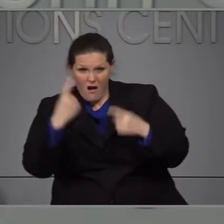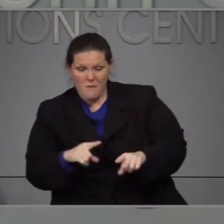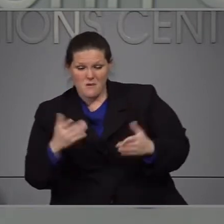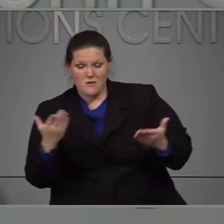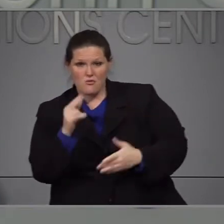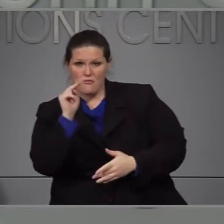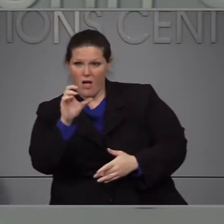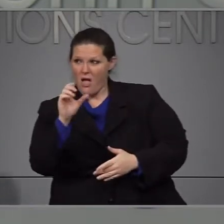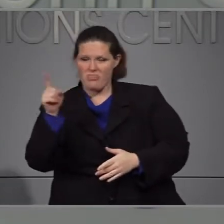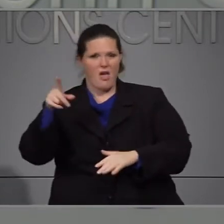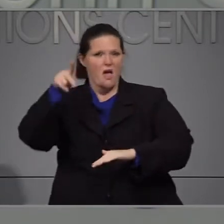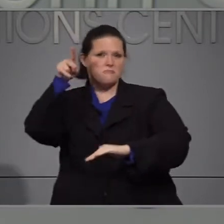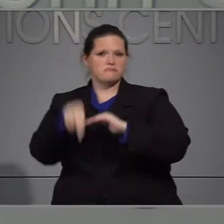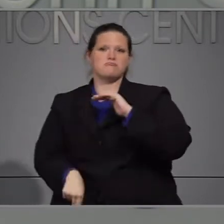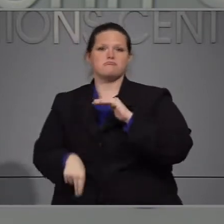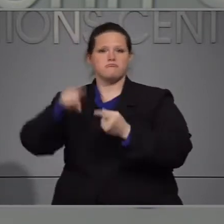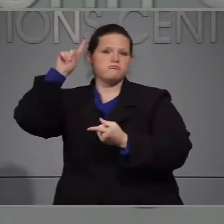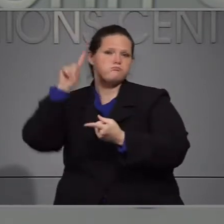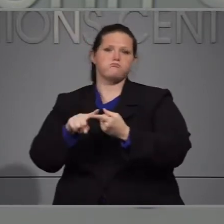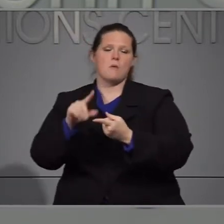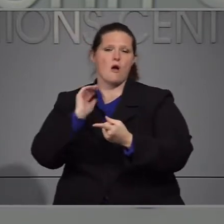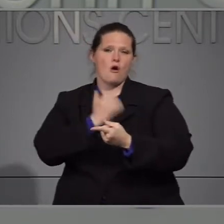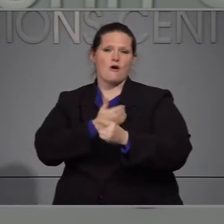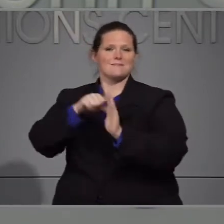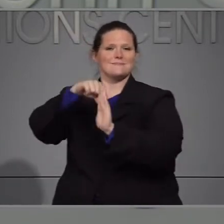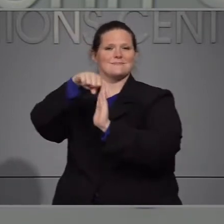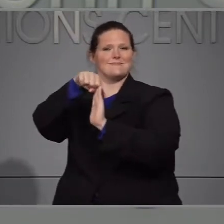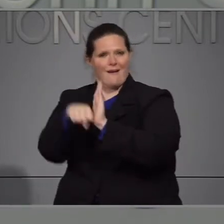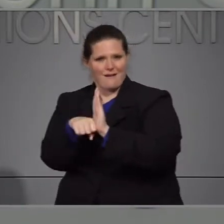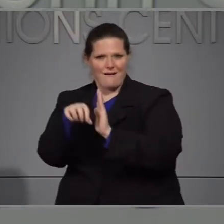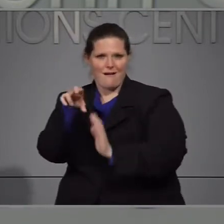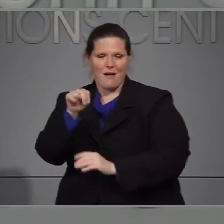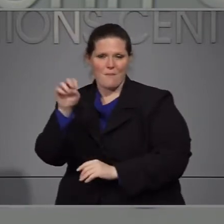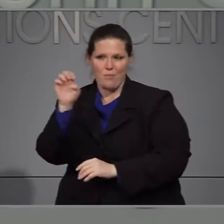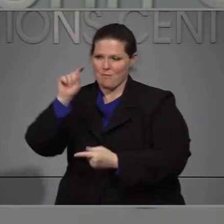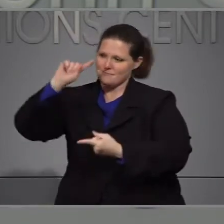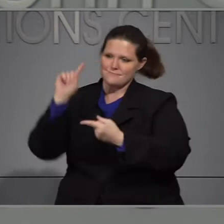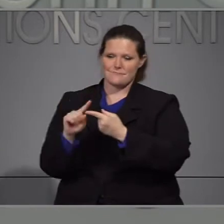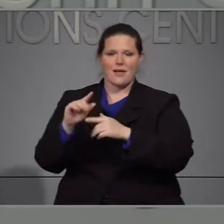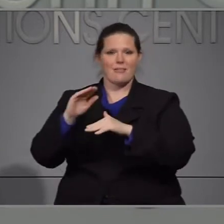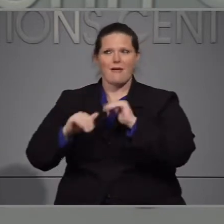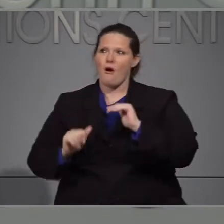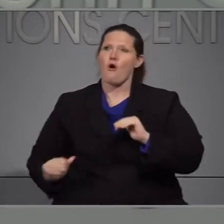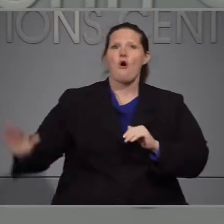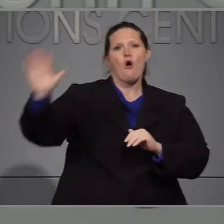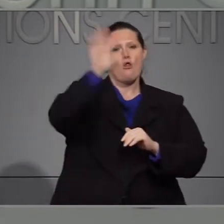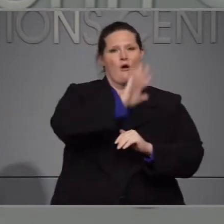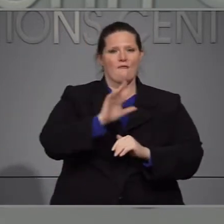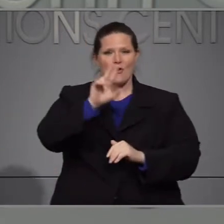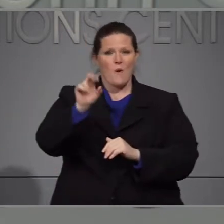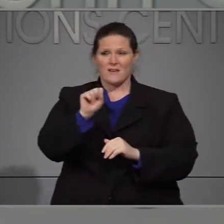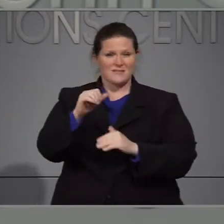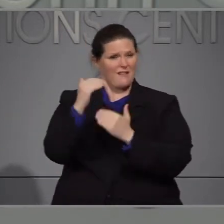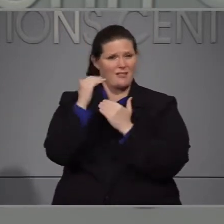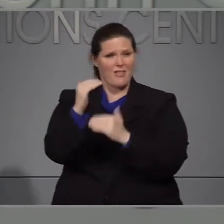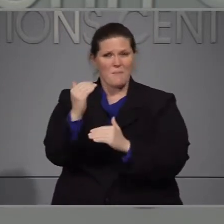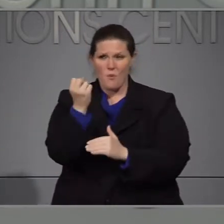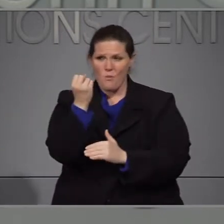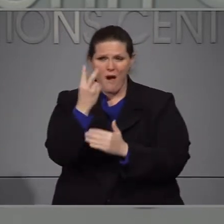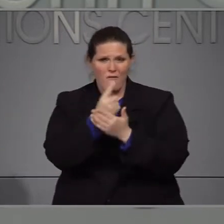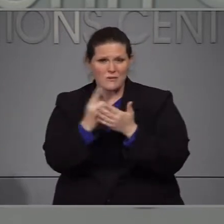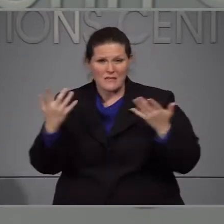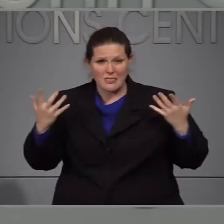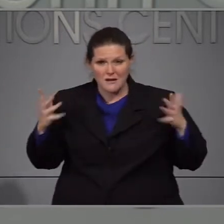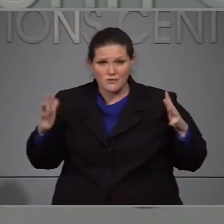unos años la legislatura recortó los beneficios de desempleo uno de los niveles más bajos en la nación y